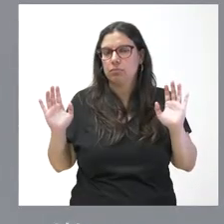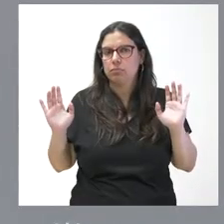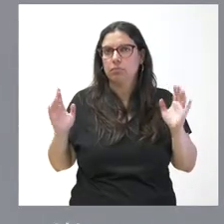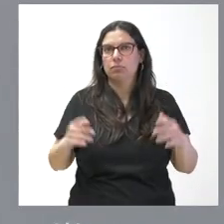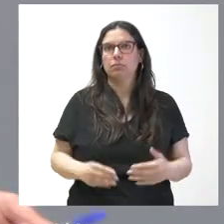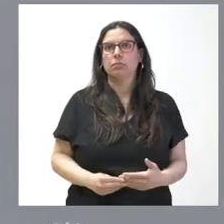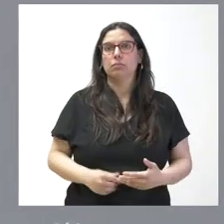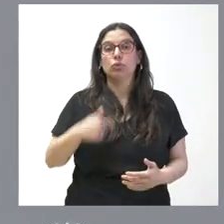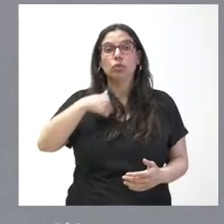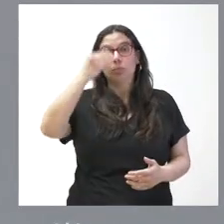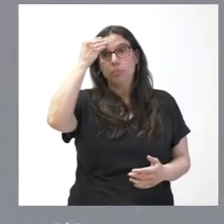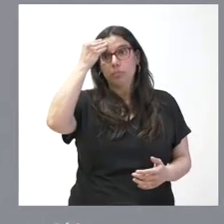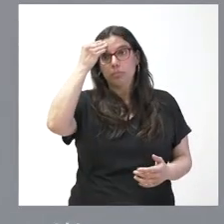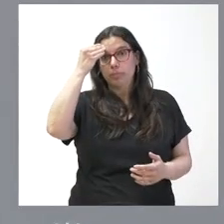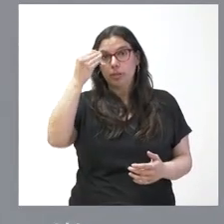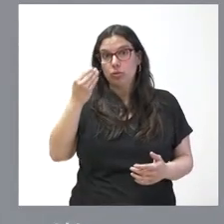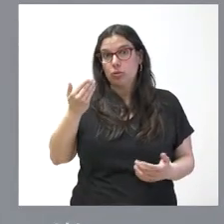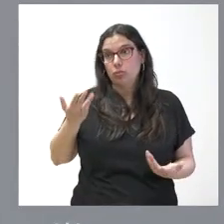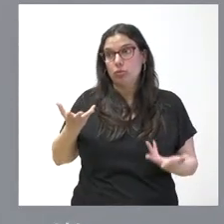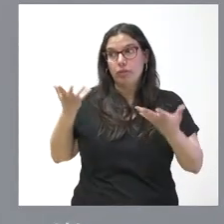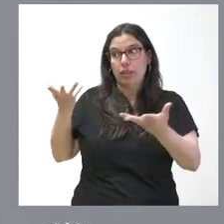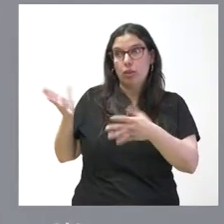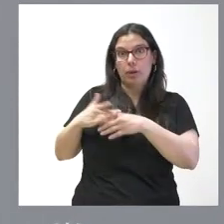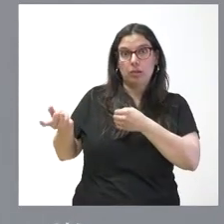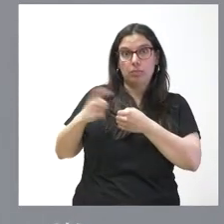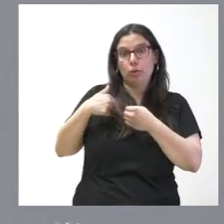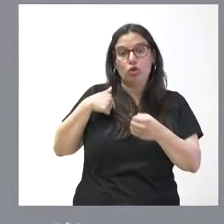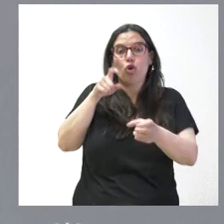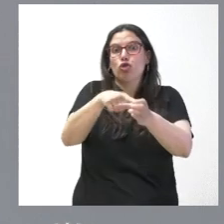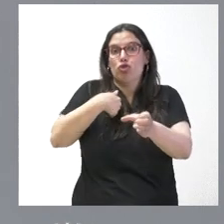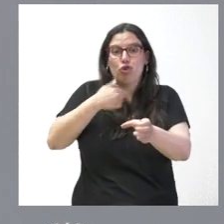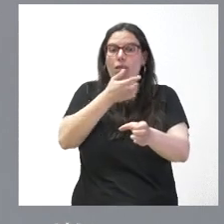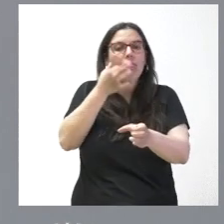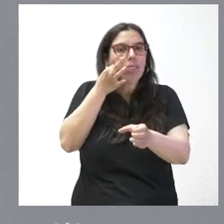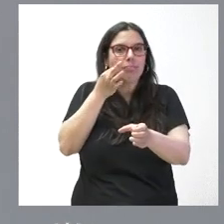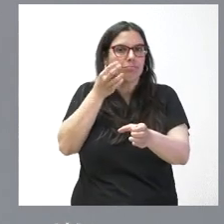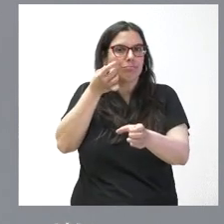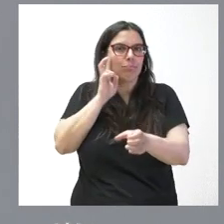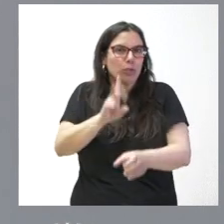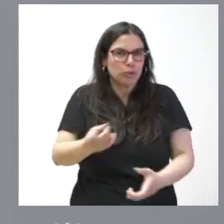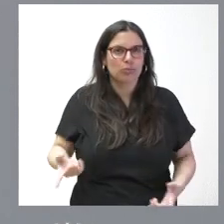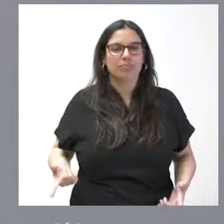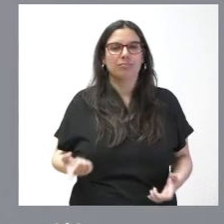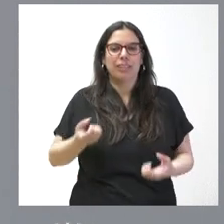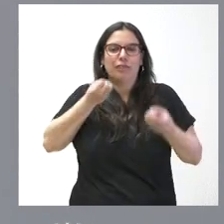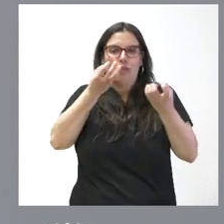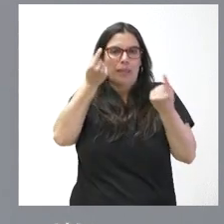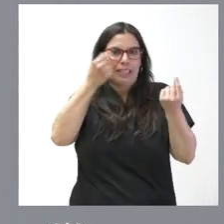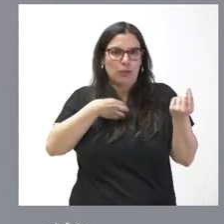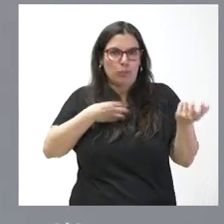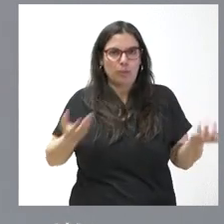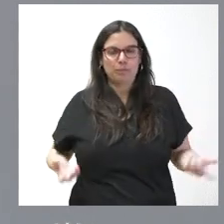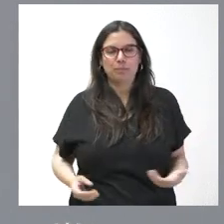pues yo creo que sí que se les ha dado la ocasión pero no he estado en esas mesas y por tanto no les puedo informar con el detalle